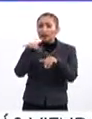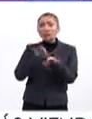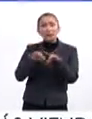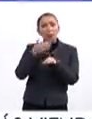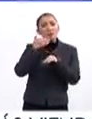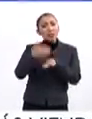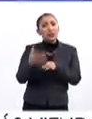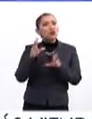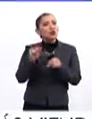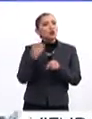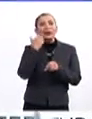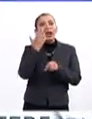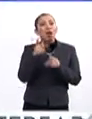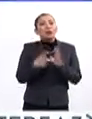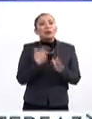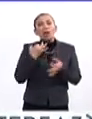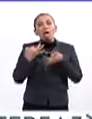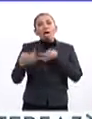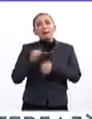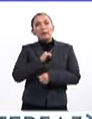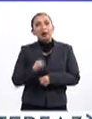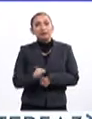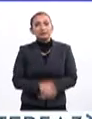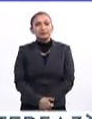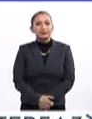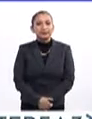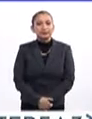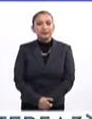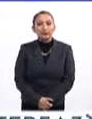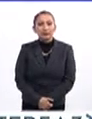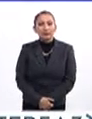dignos y no quieran reincidir en la delincuencia.